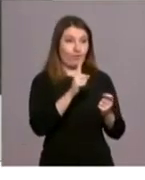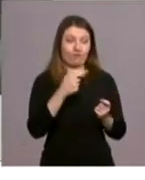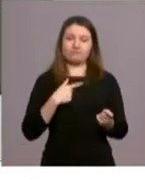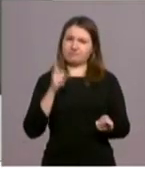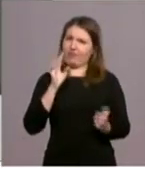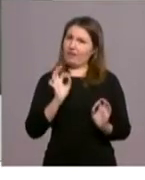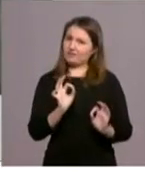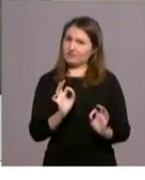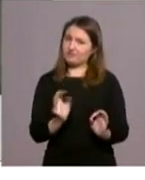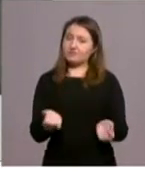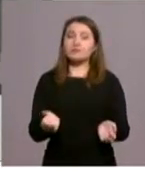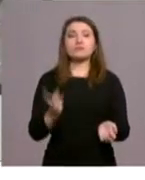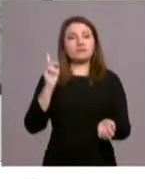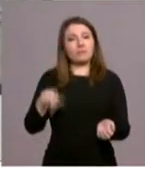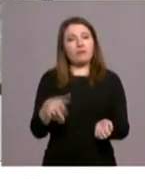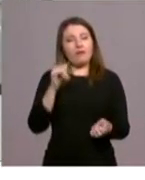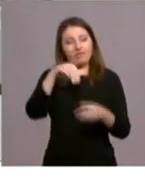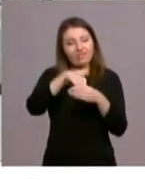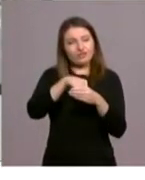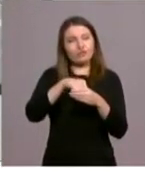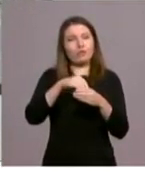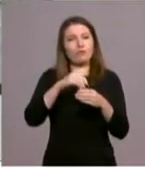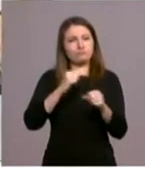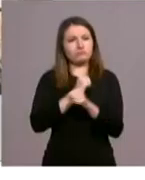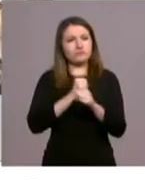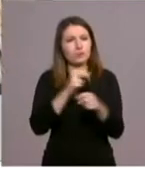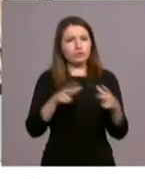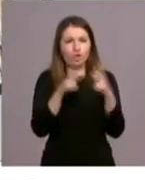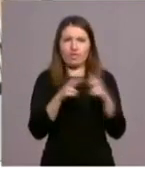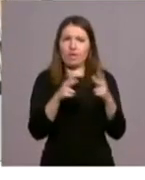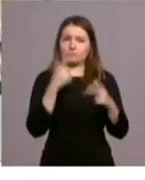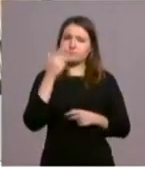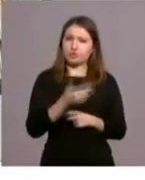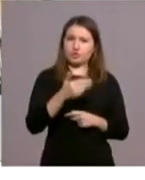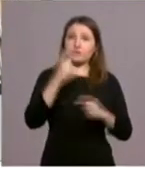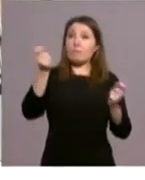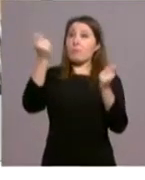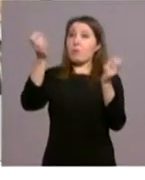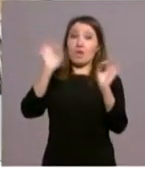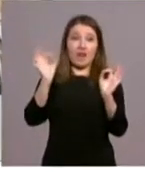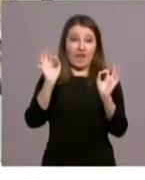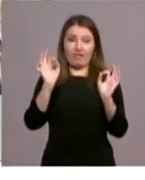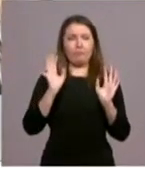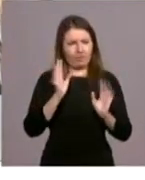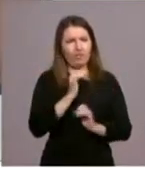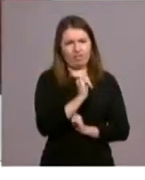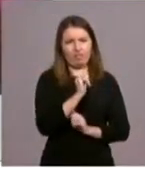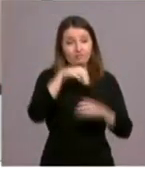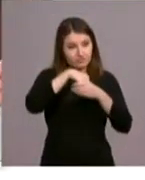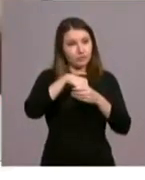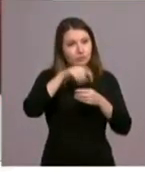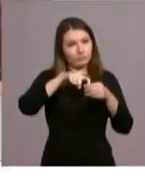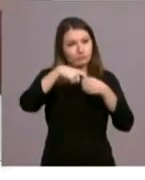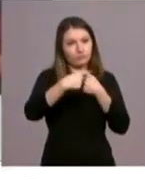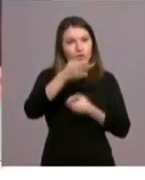también que hay una labor social muy importante. Ya no solo entre ellos, o sea, entre los mismos miembros de la hermandad que se